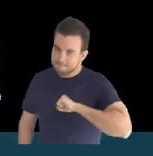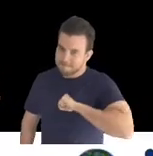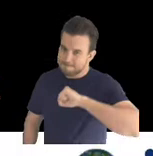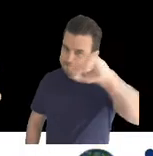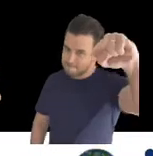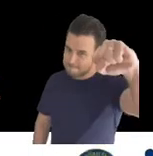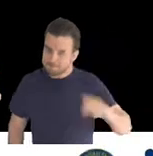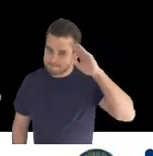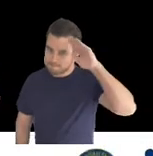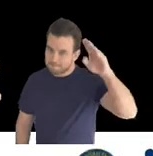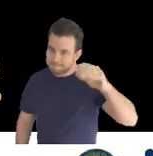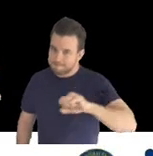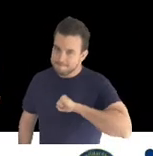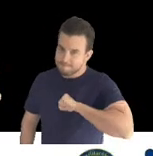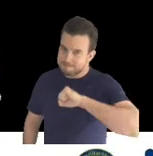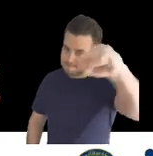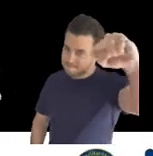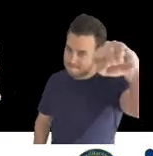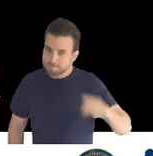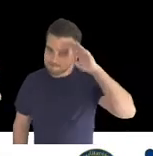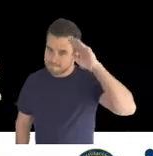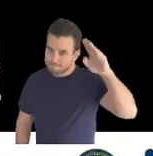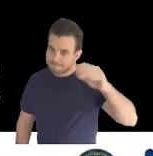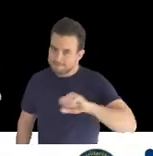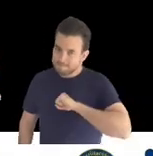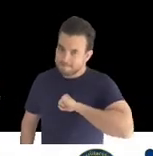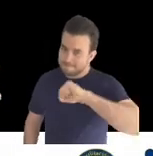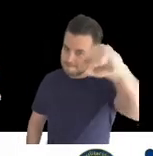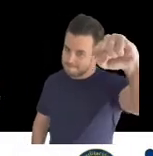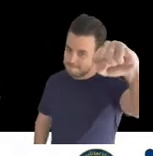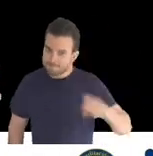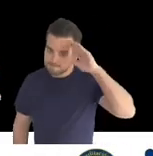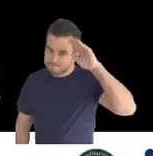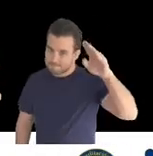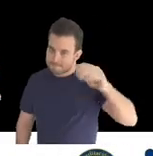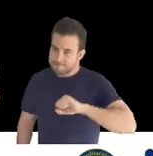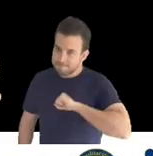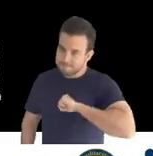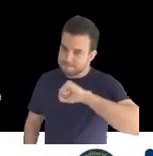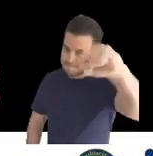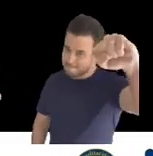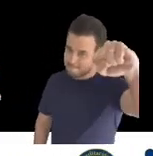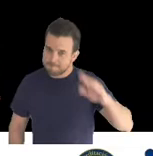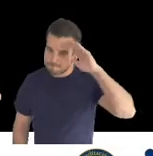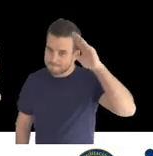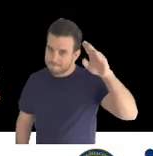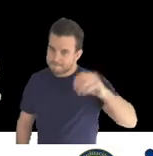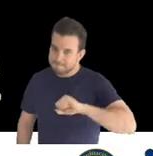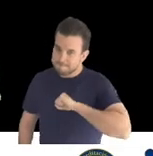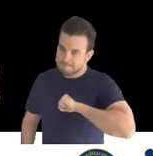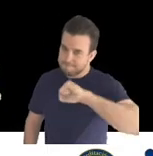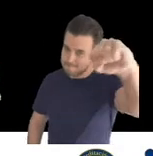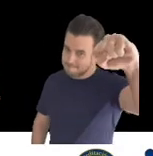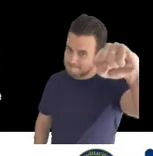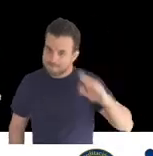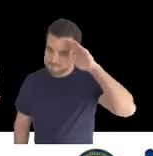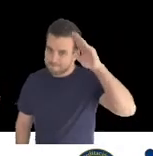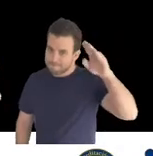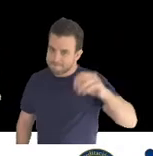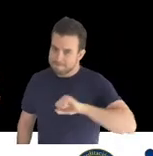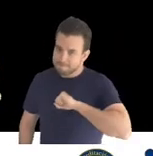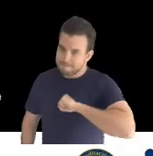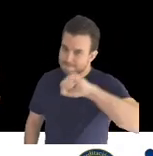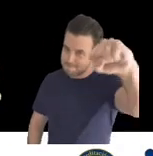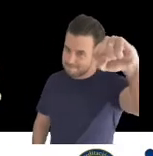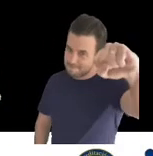La ingeniería industrial fue algo que me llamó la atención porque inicialmente está relacionado con el tema de industria, con tema de empresa.